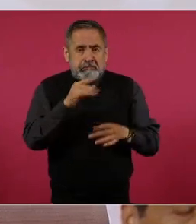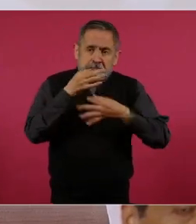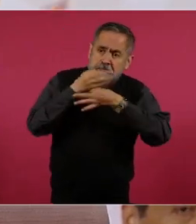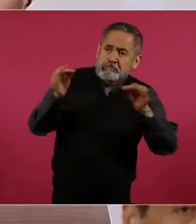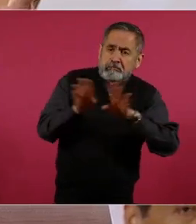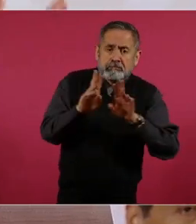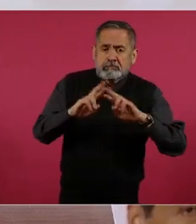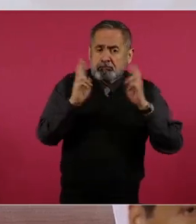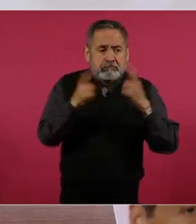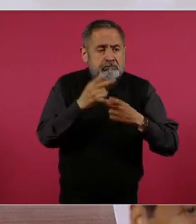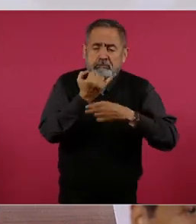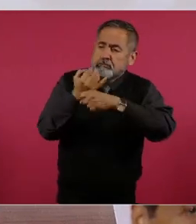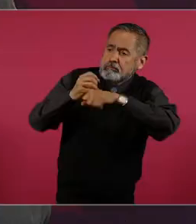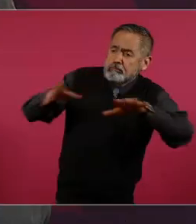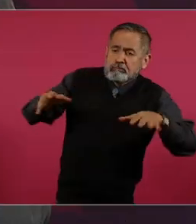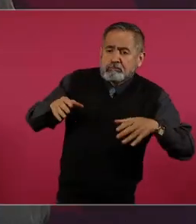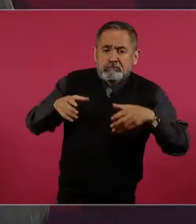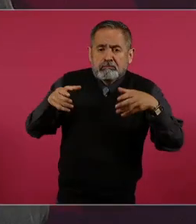No ha informado.